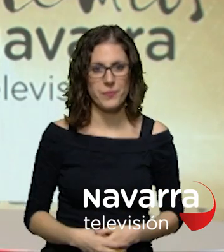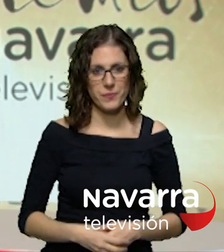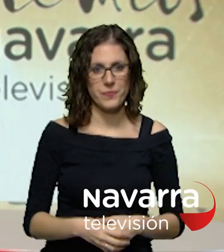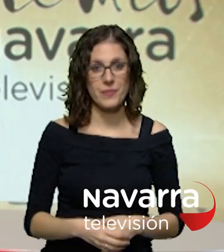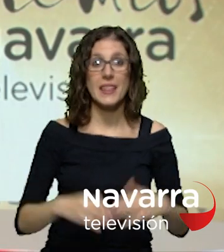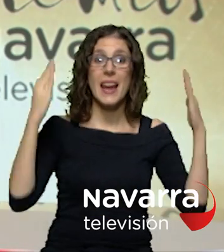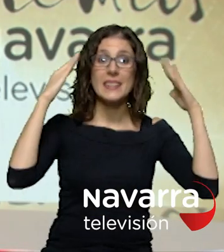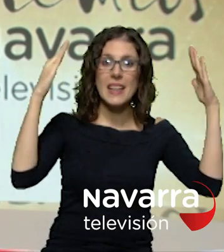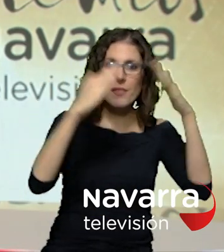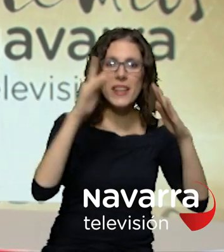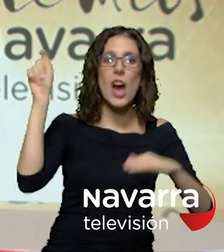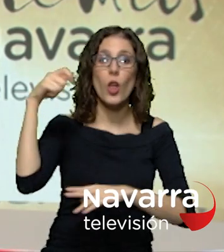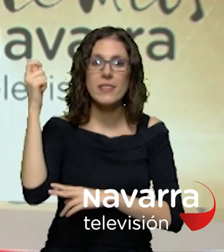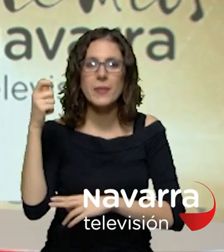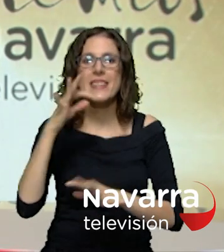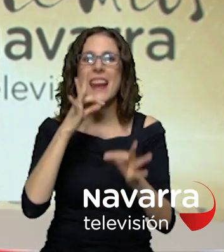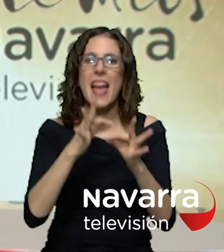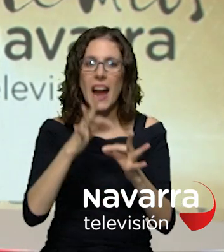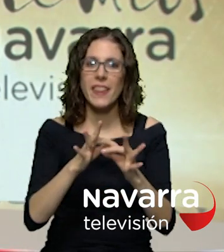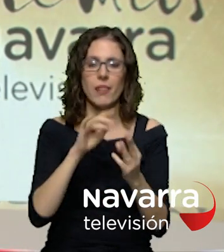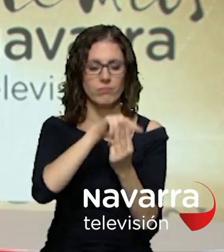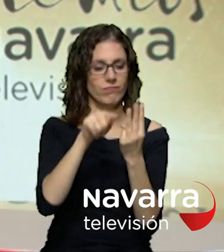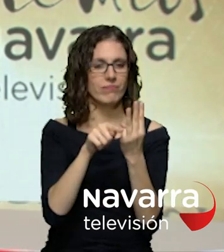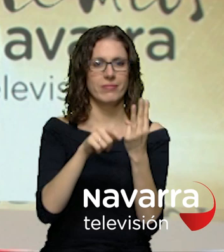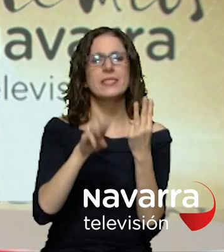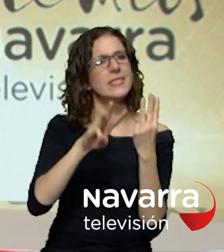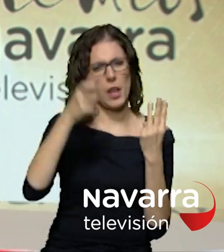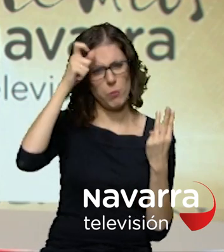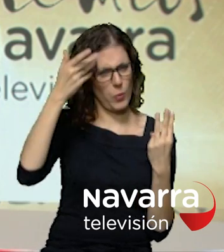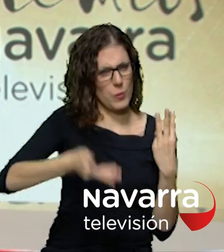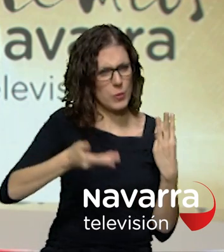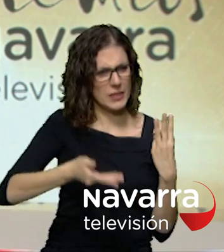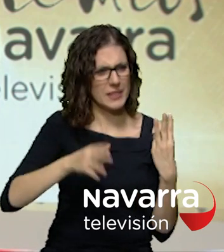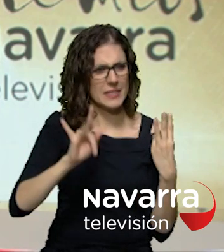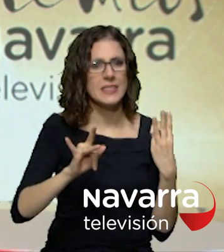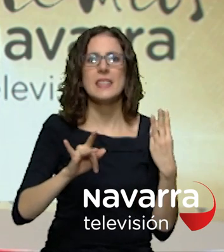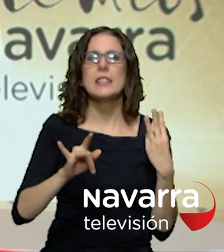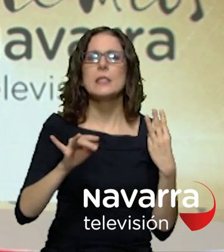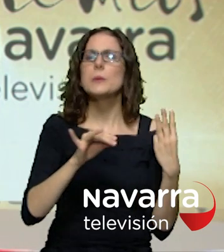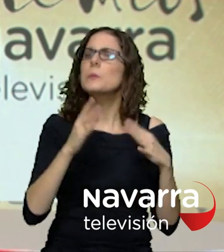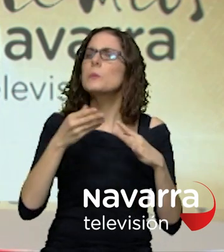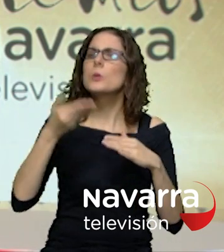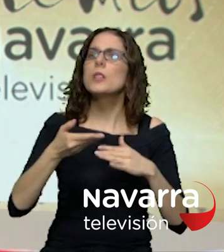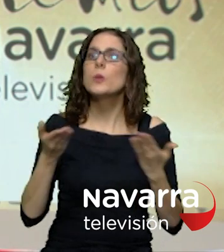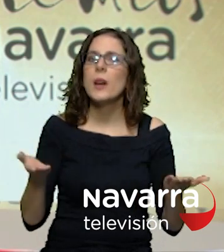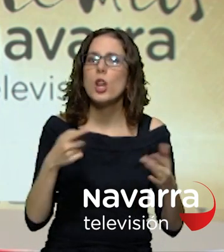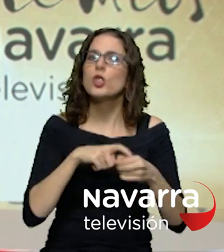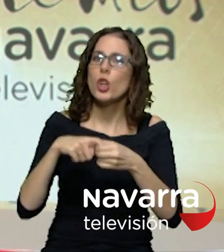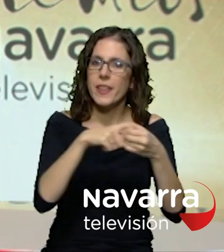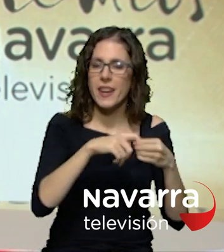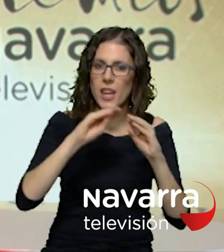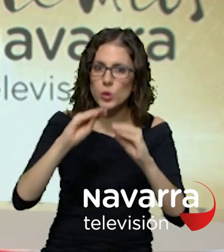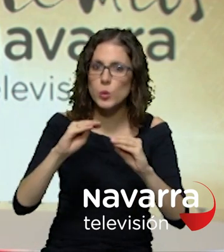Tafaya, Roncesvalles y Legarda ya de por sí son tres pueblos ejemplares Se ha destacado de ellos su solidaridad, su defensa del entorno rural y su